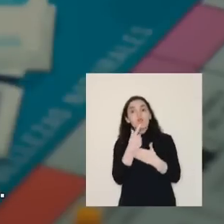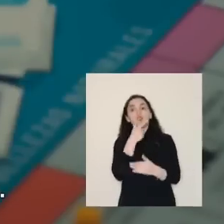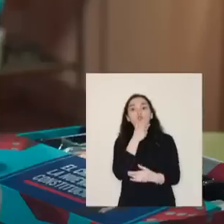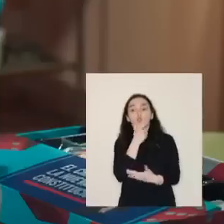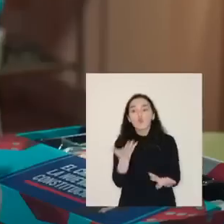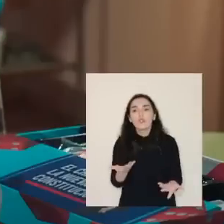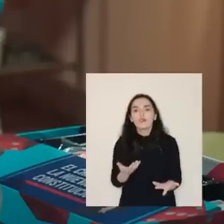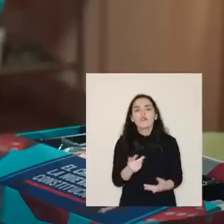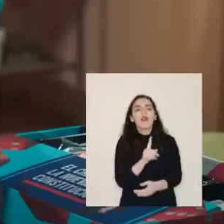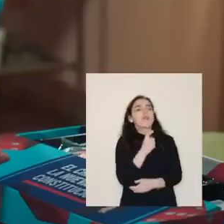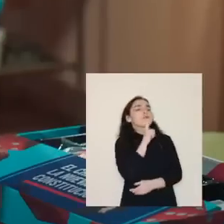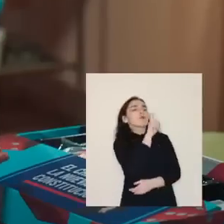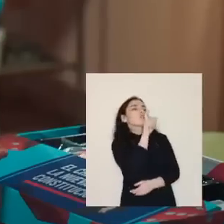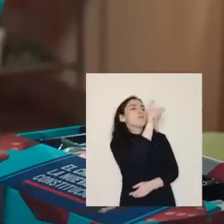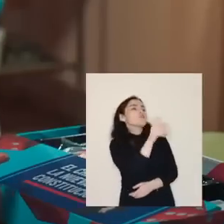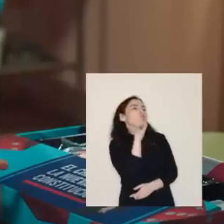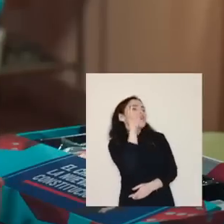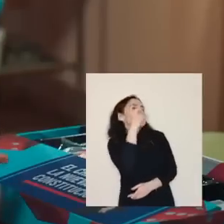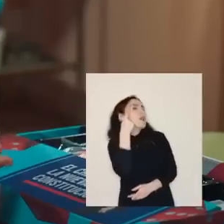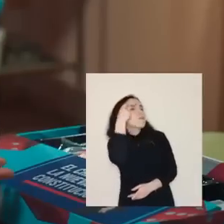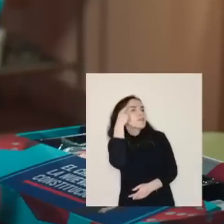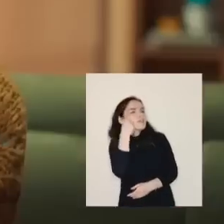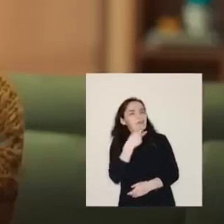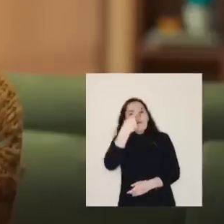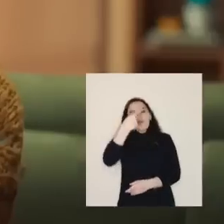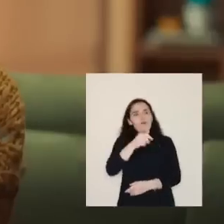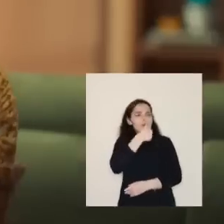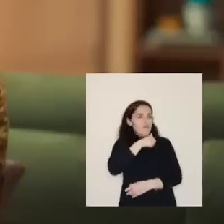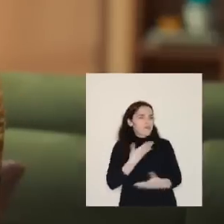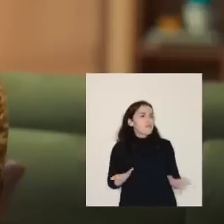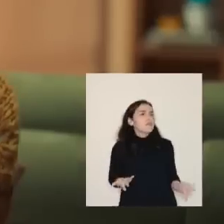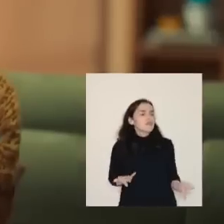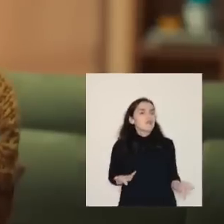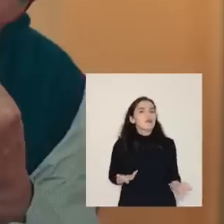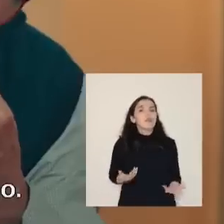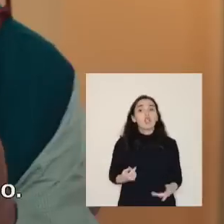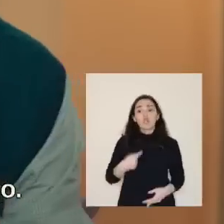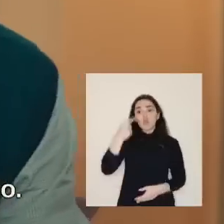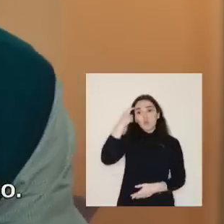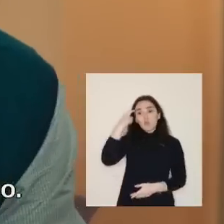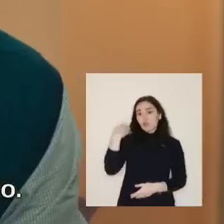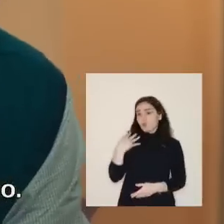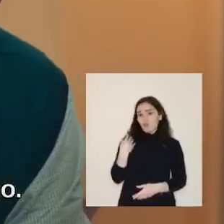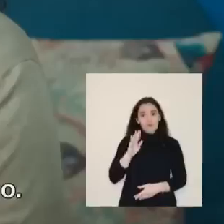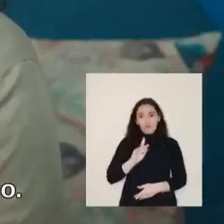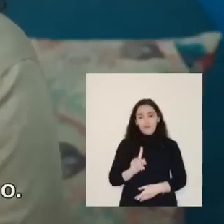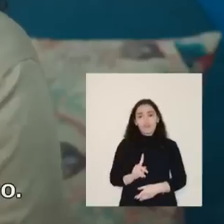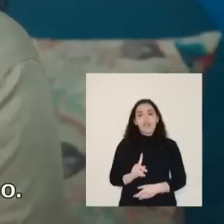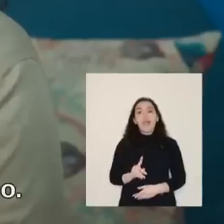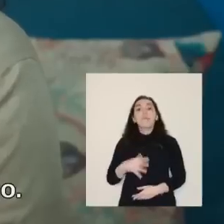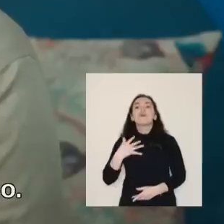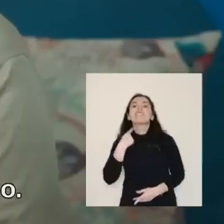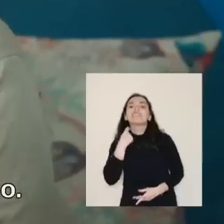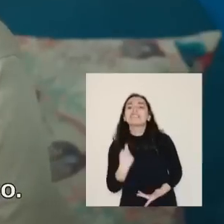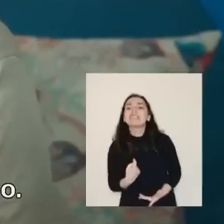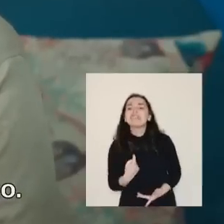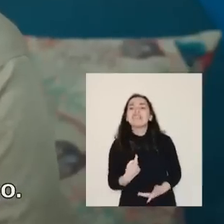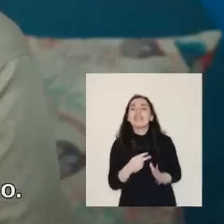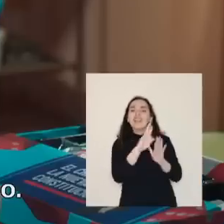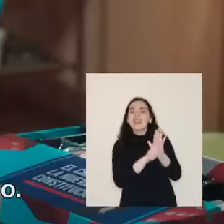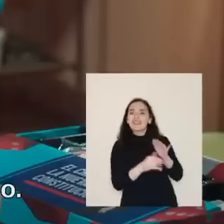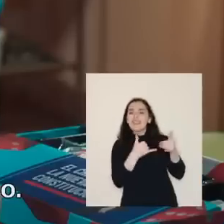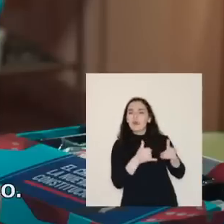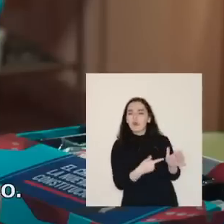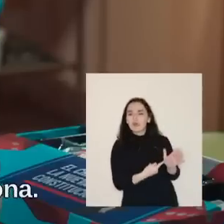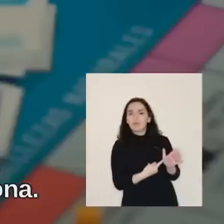con sus dudas. Sí, pero no le vamos a estar preguntando a un ricachón qué es lo que piensa de la propiedad privada. No importa lo que yo piense. Lo que importa son